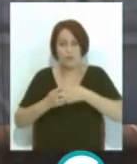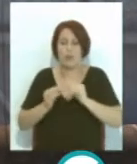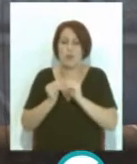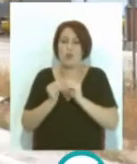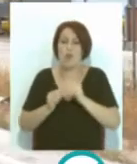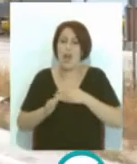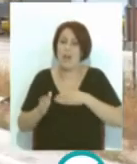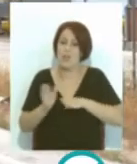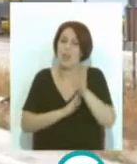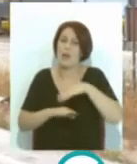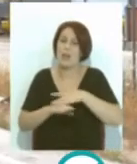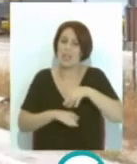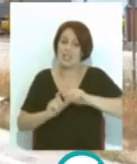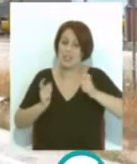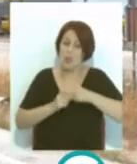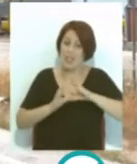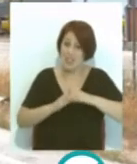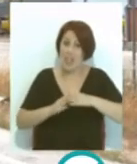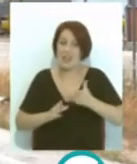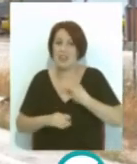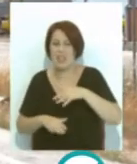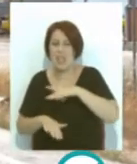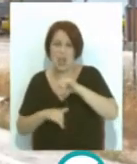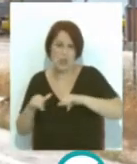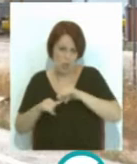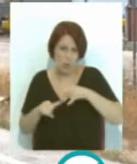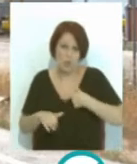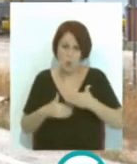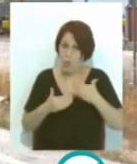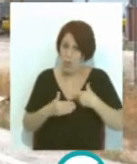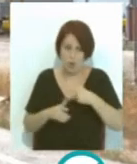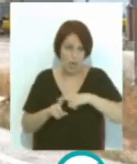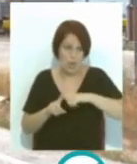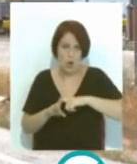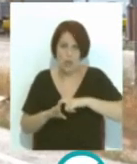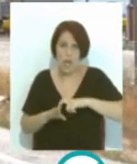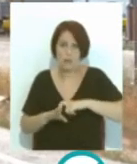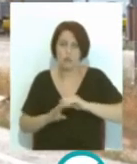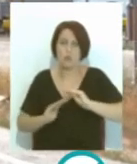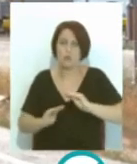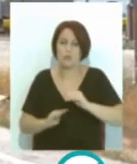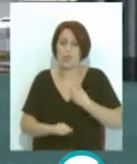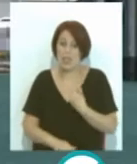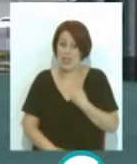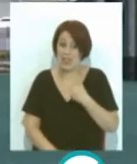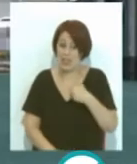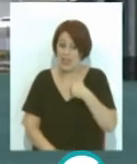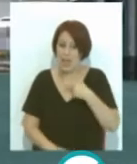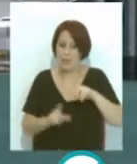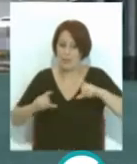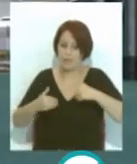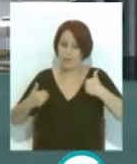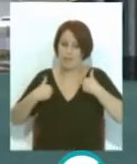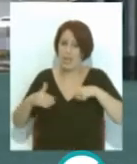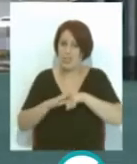los sectores naval y aeronáutico de la Bahía. Un centro a la vanguardia en su categoría que en breve contará con una empresa encargada de